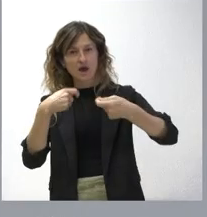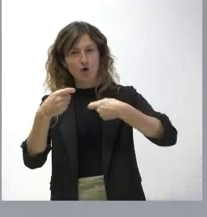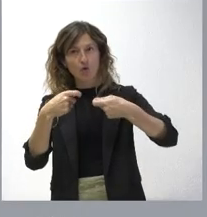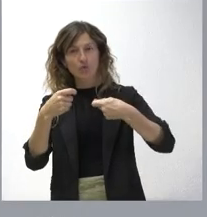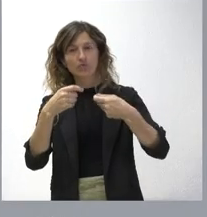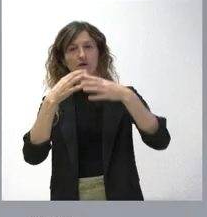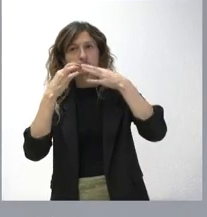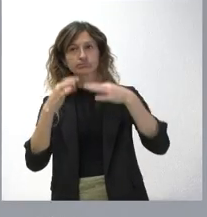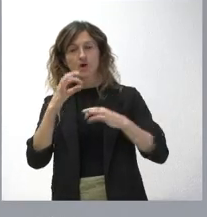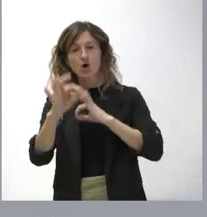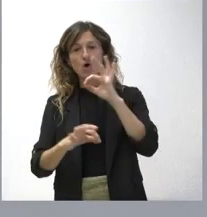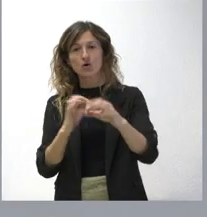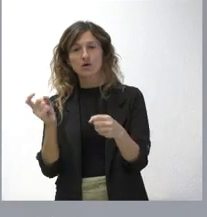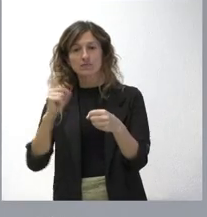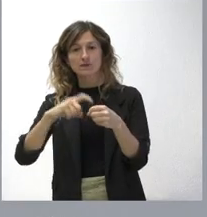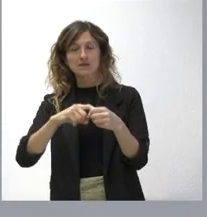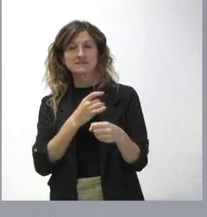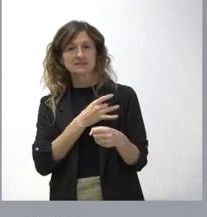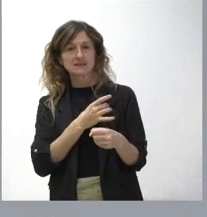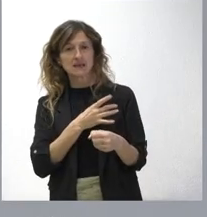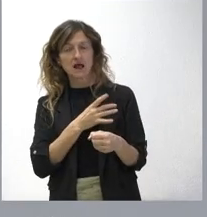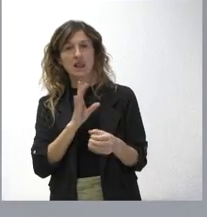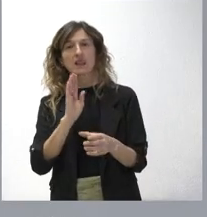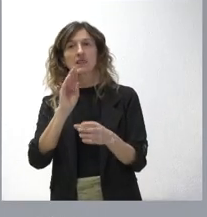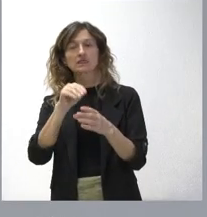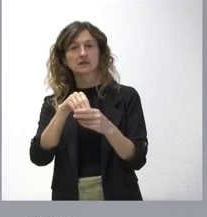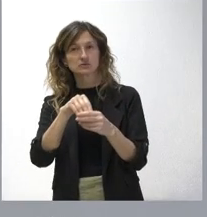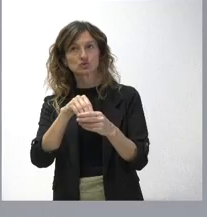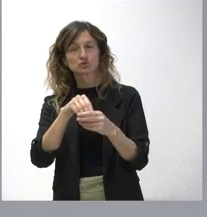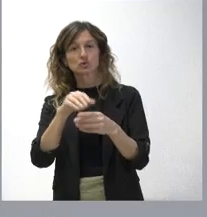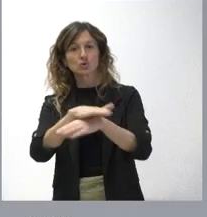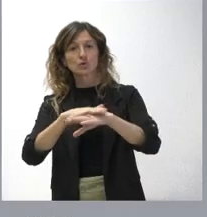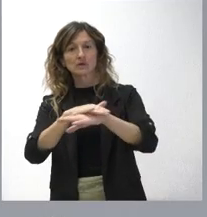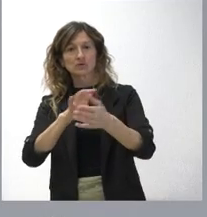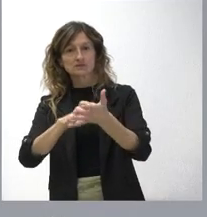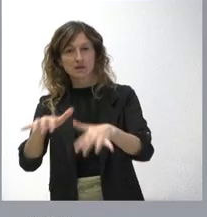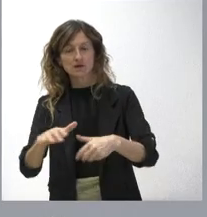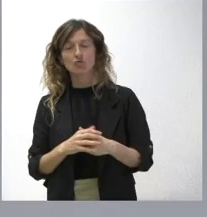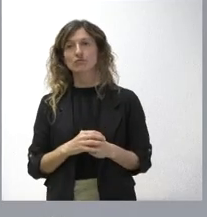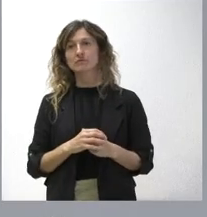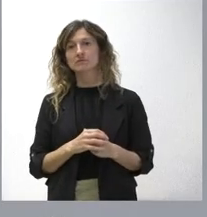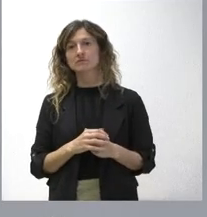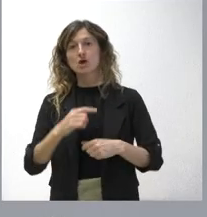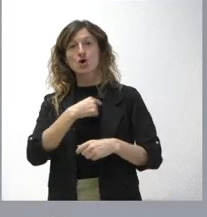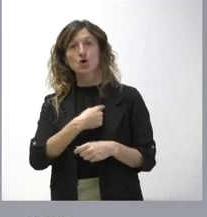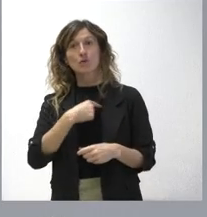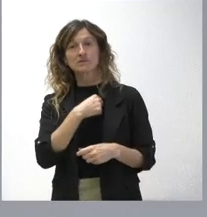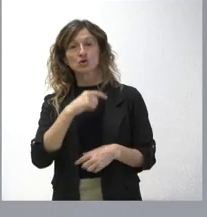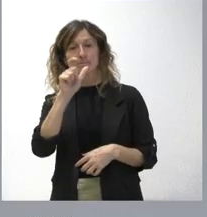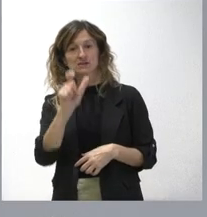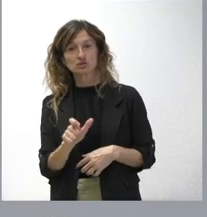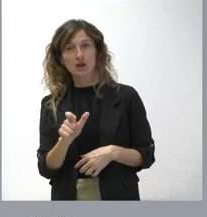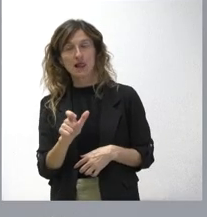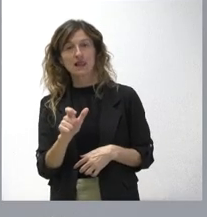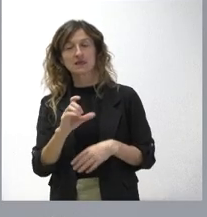en los órganos de participación sindical dentro de lo que es el Gobierno regional, la Comisión de Personal y el